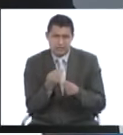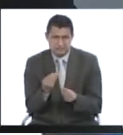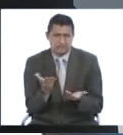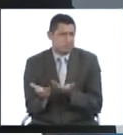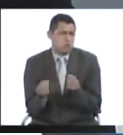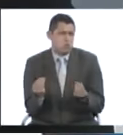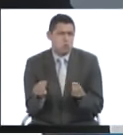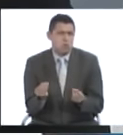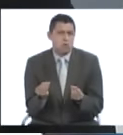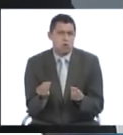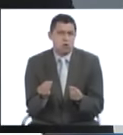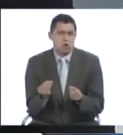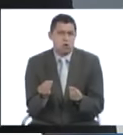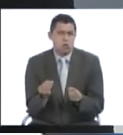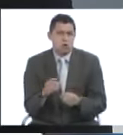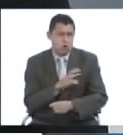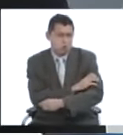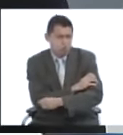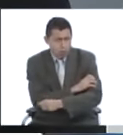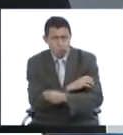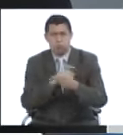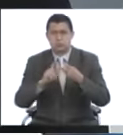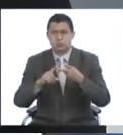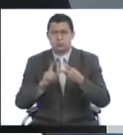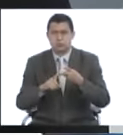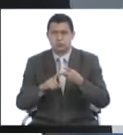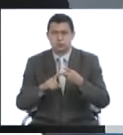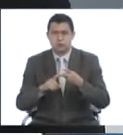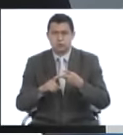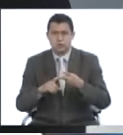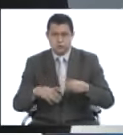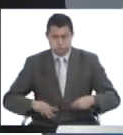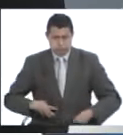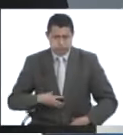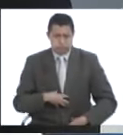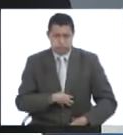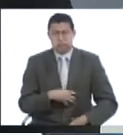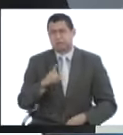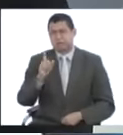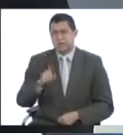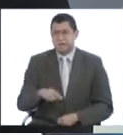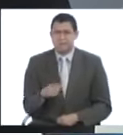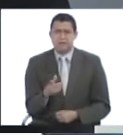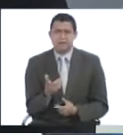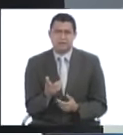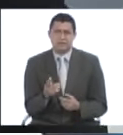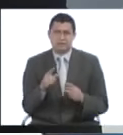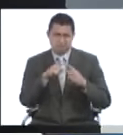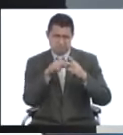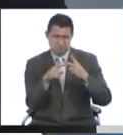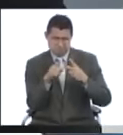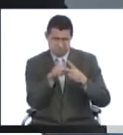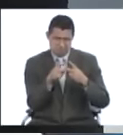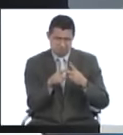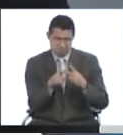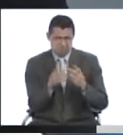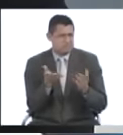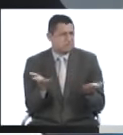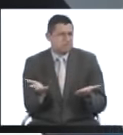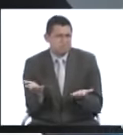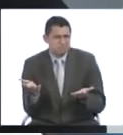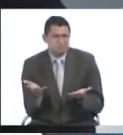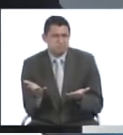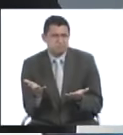en el tejido muscular, también en el tejido adiposo, y está involucrado también, básicamente, esos dos. Entonces, ¿qué es lo que pasa?